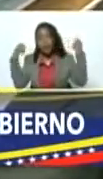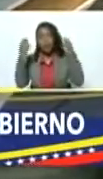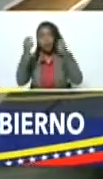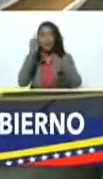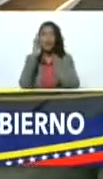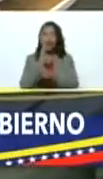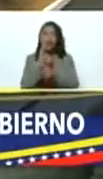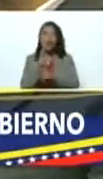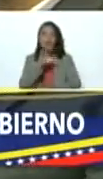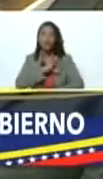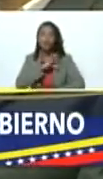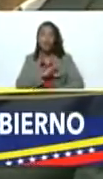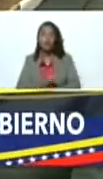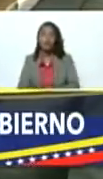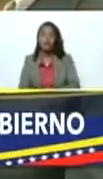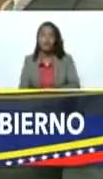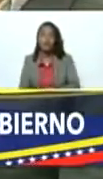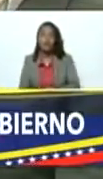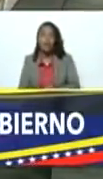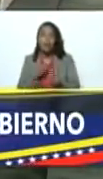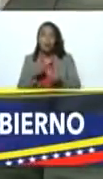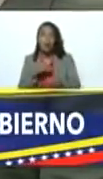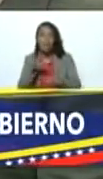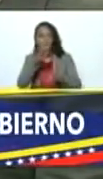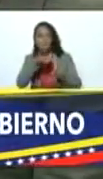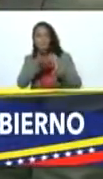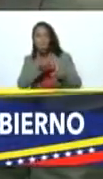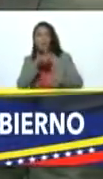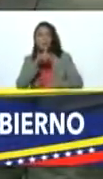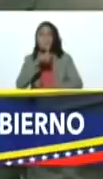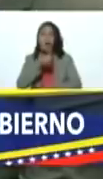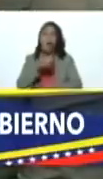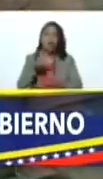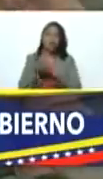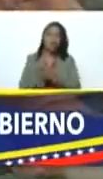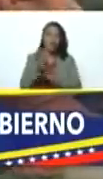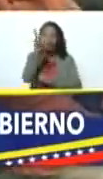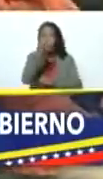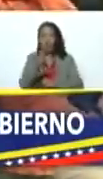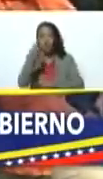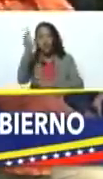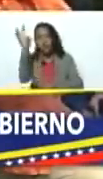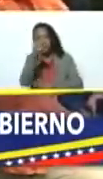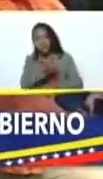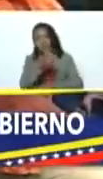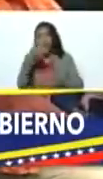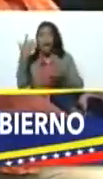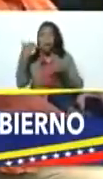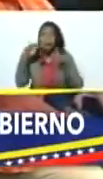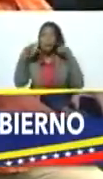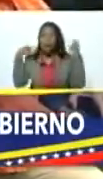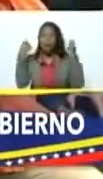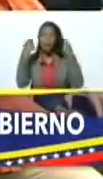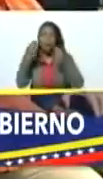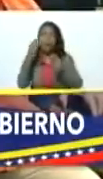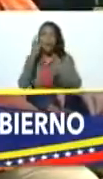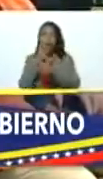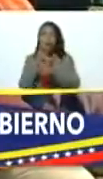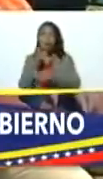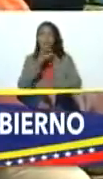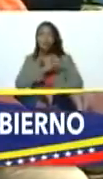sociales para mal hablar de la clase obrera de Guayana a pesar de las campañas en las redes sociales